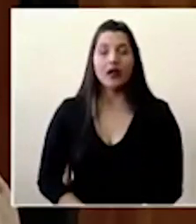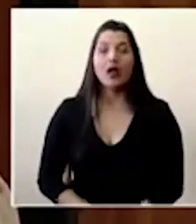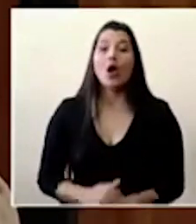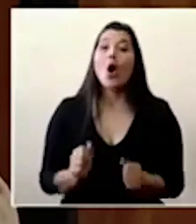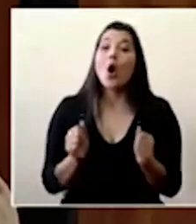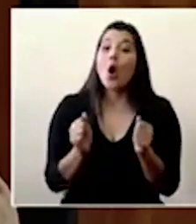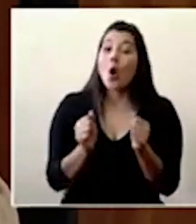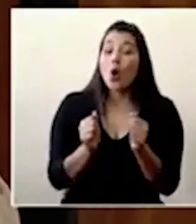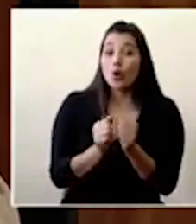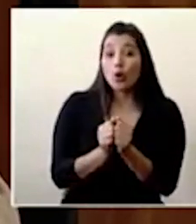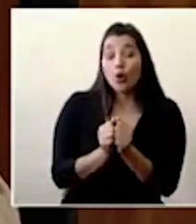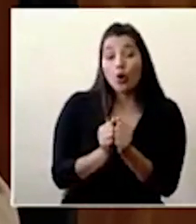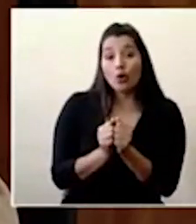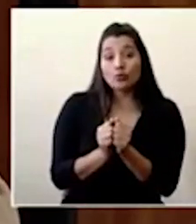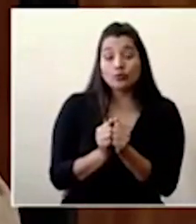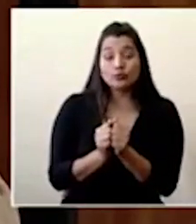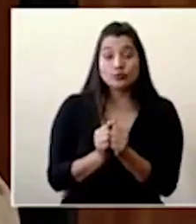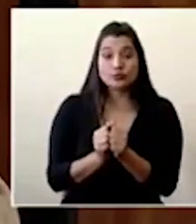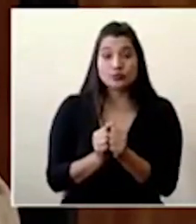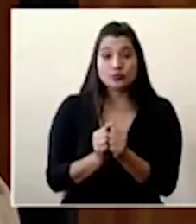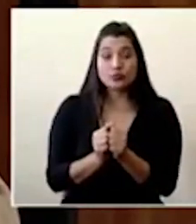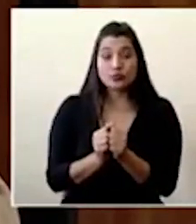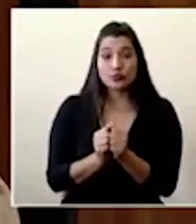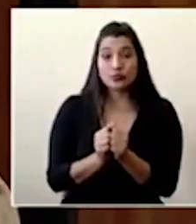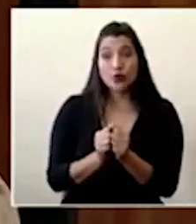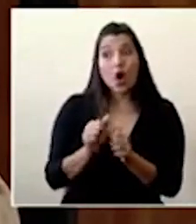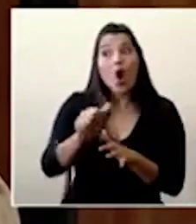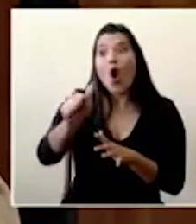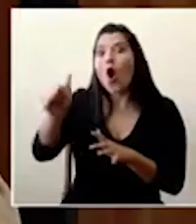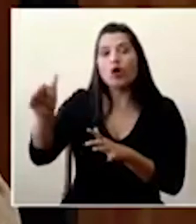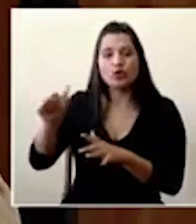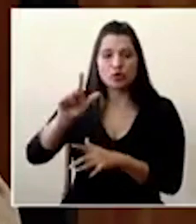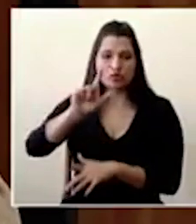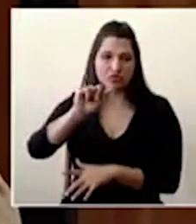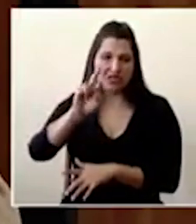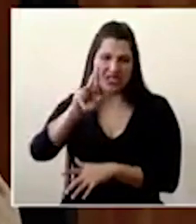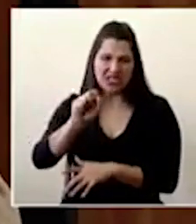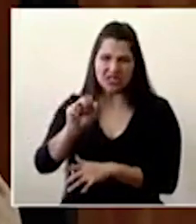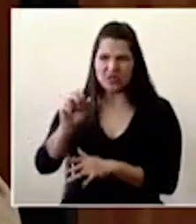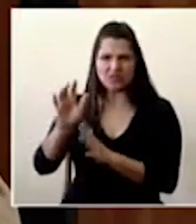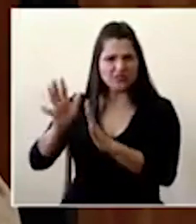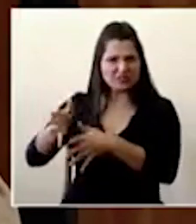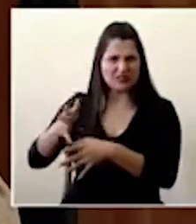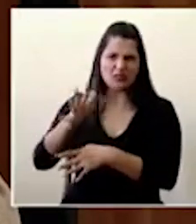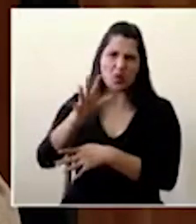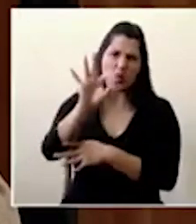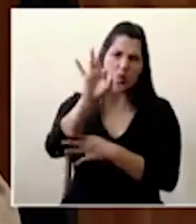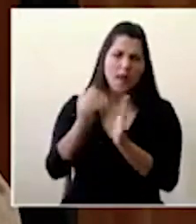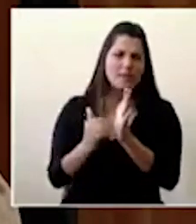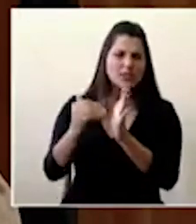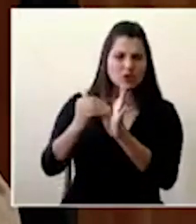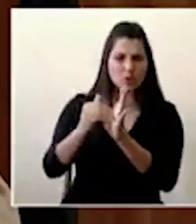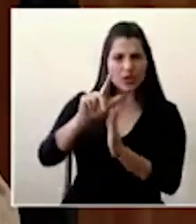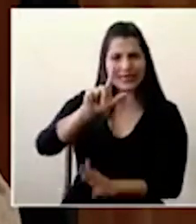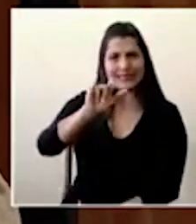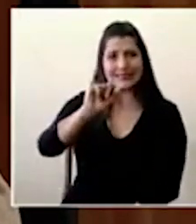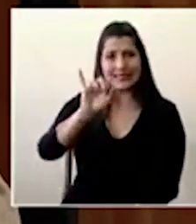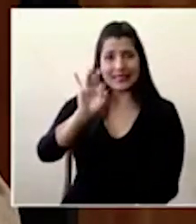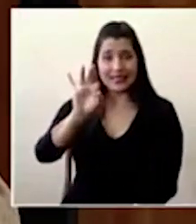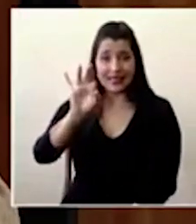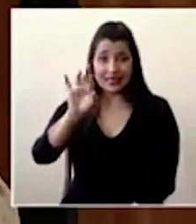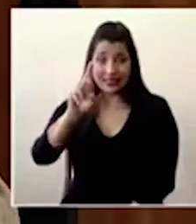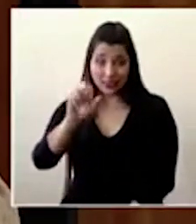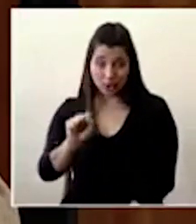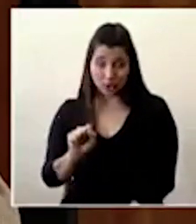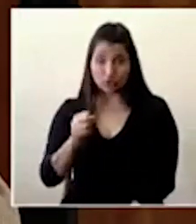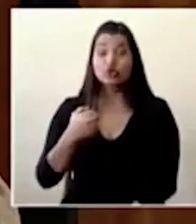restantes millones de litros de alcohol, que rondan los nueve millones de litros de alcohol, estamos atendiendo la